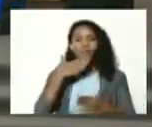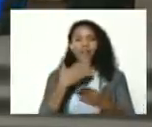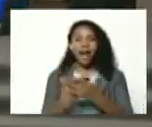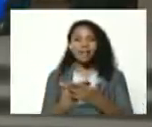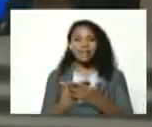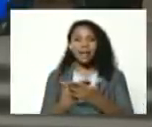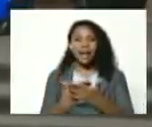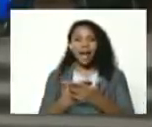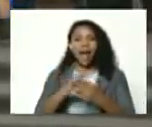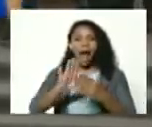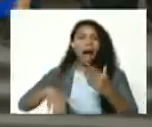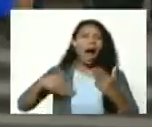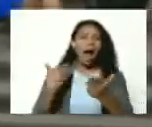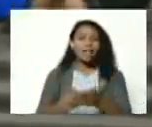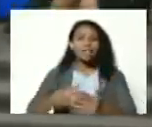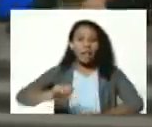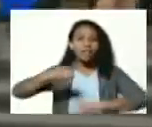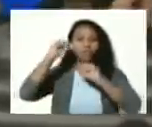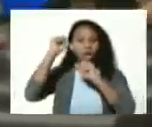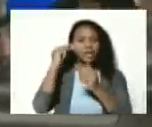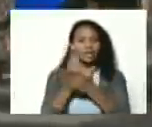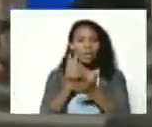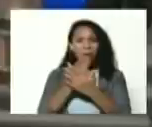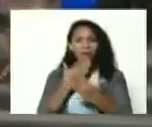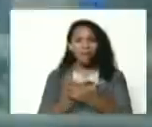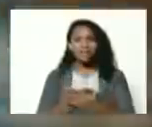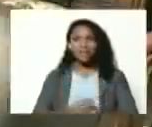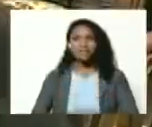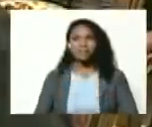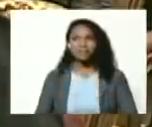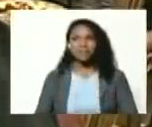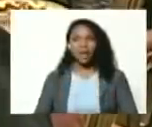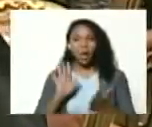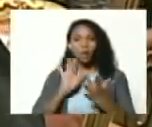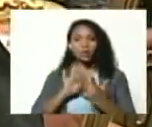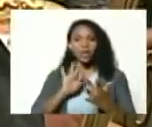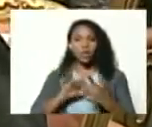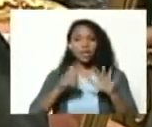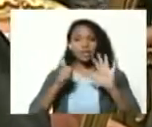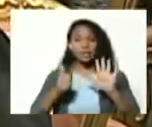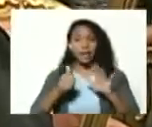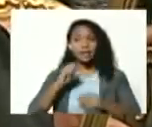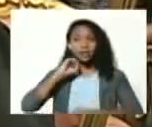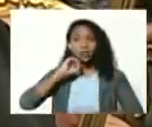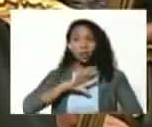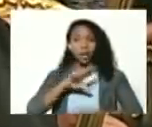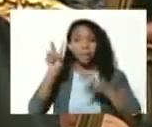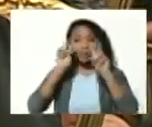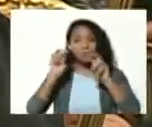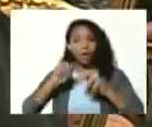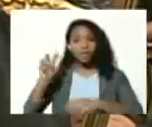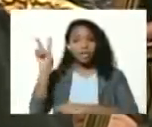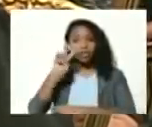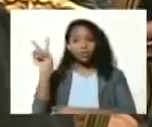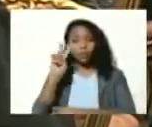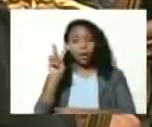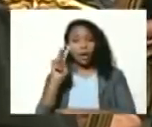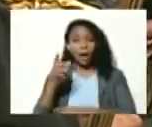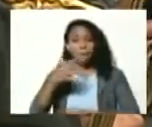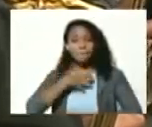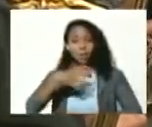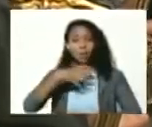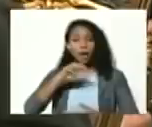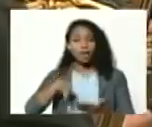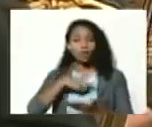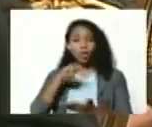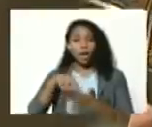hasta la victoria siempre gracias con el galardón de seis historiadores investigadores venezolanos con el premio nacional